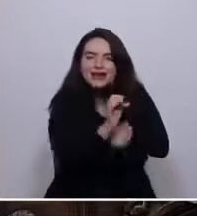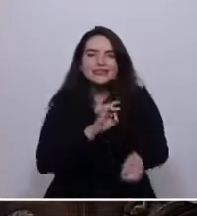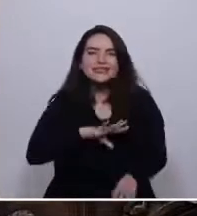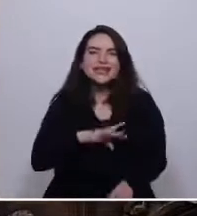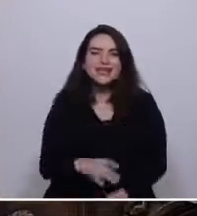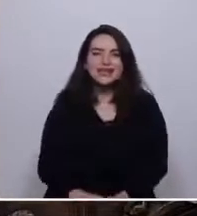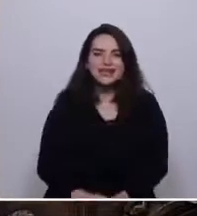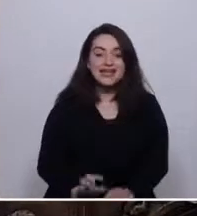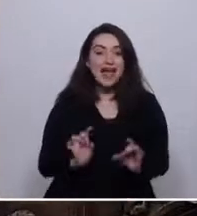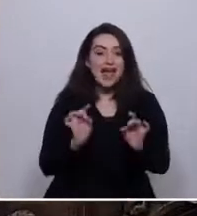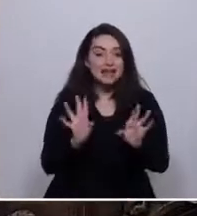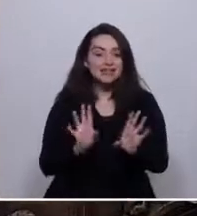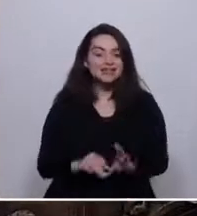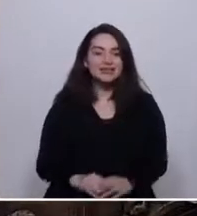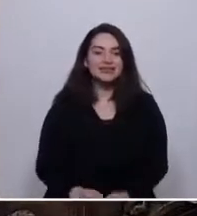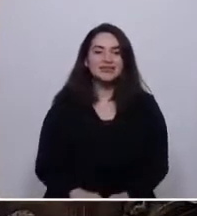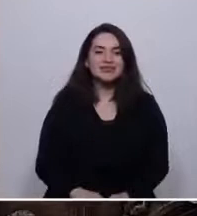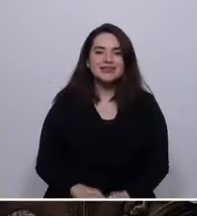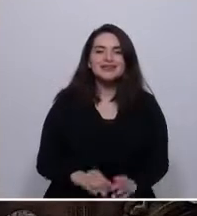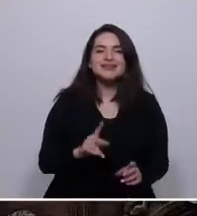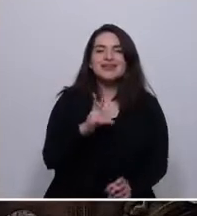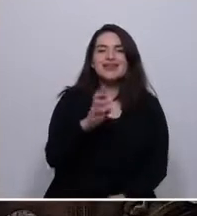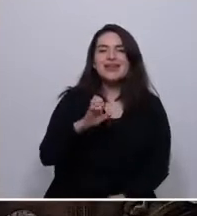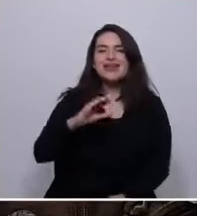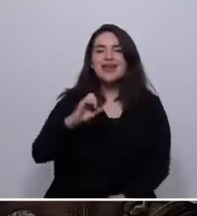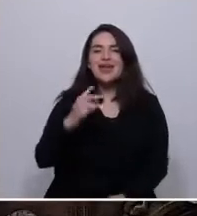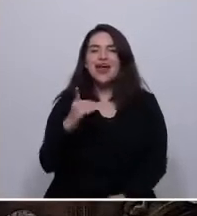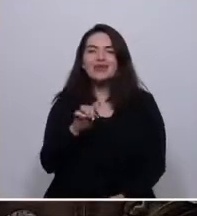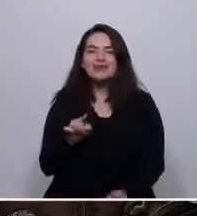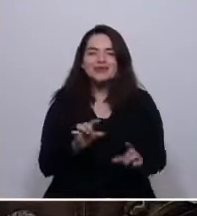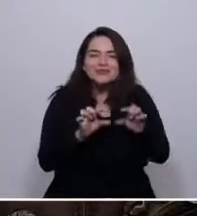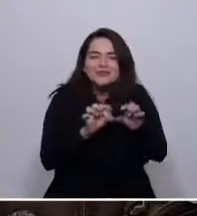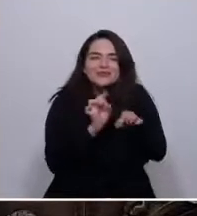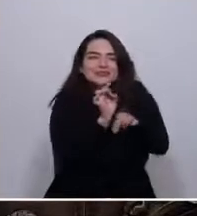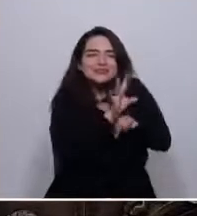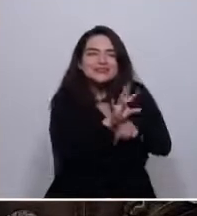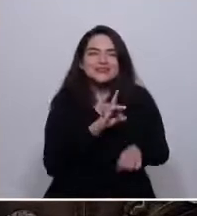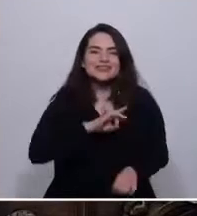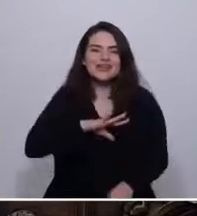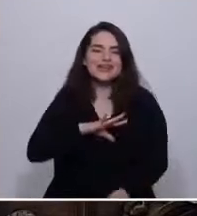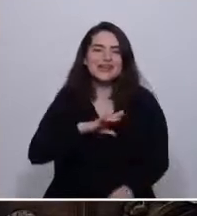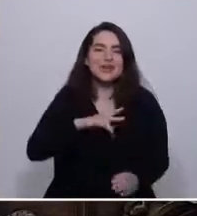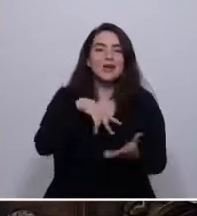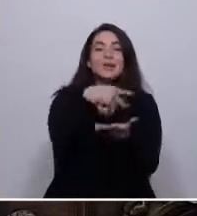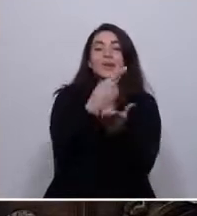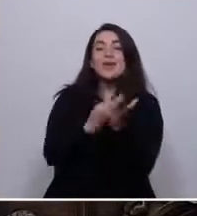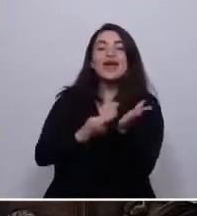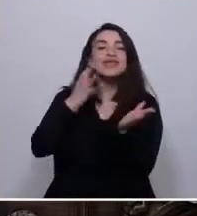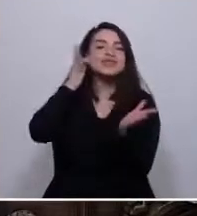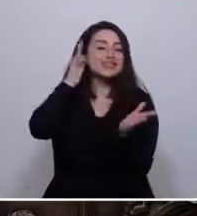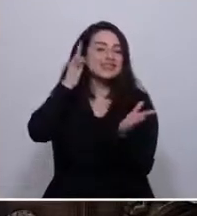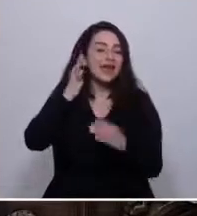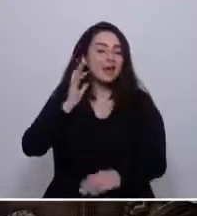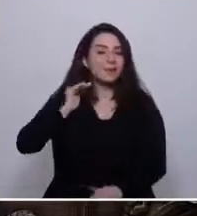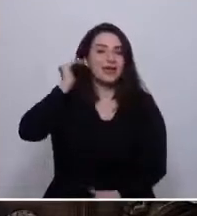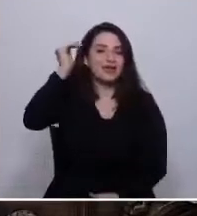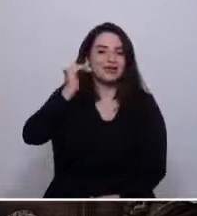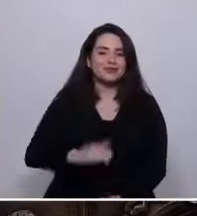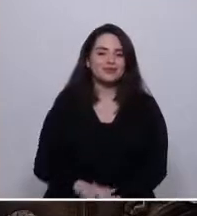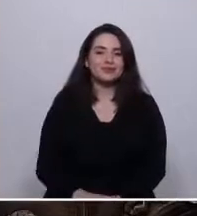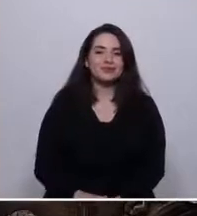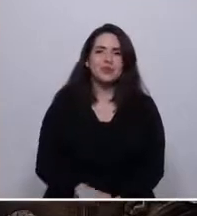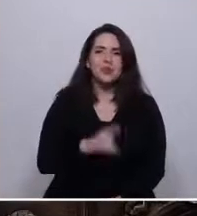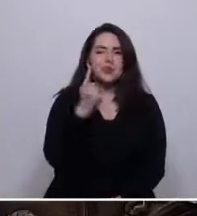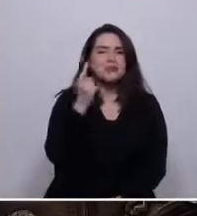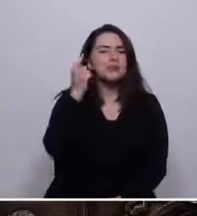Así los llamaba, recados, nuestra poetisa mayor. Y en uno de ellos, pensando en las dos